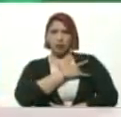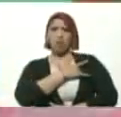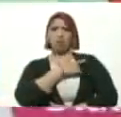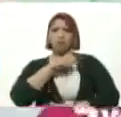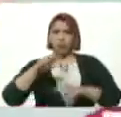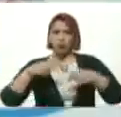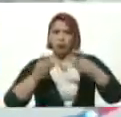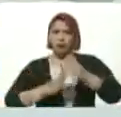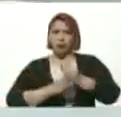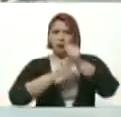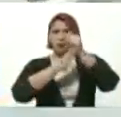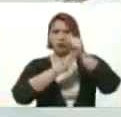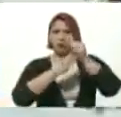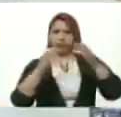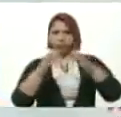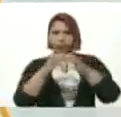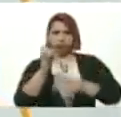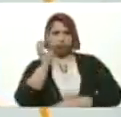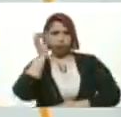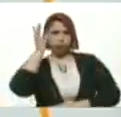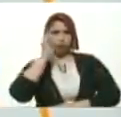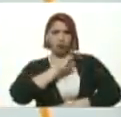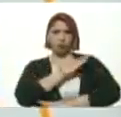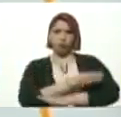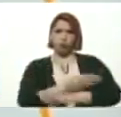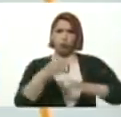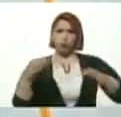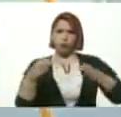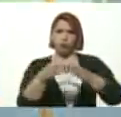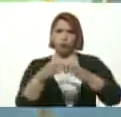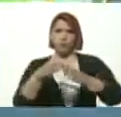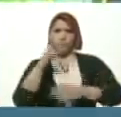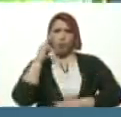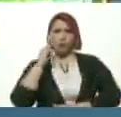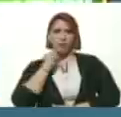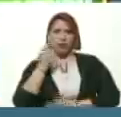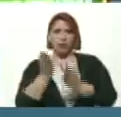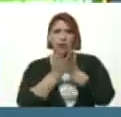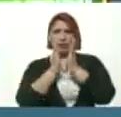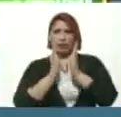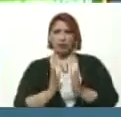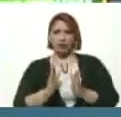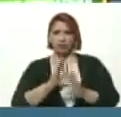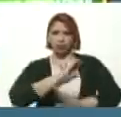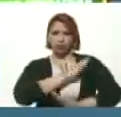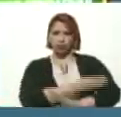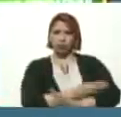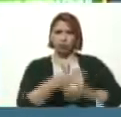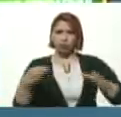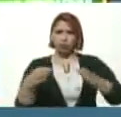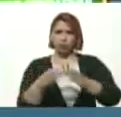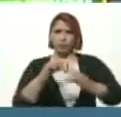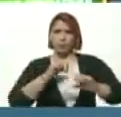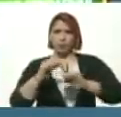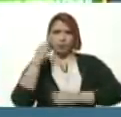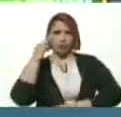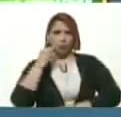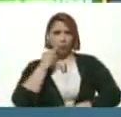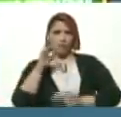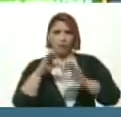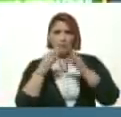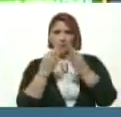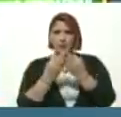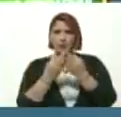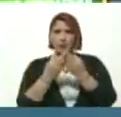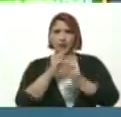nuevos liderazgos El fortalecimiento De la organización Bolivariana de estudiantes El fortalecimiento Del movimiento Bolivariano de familia